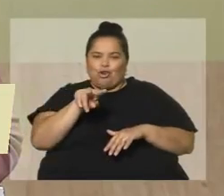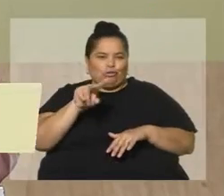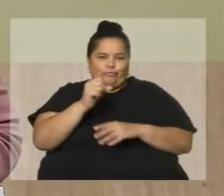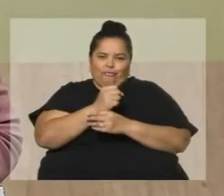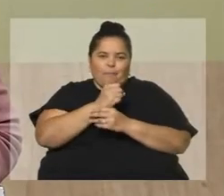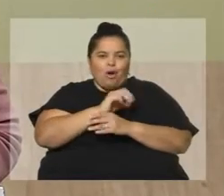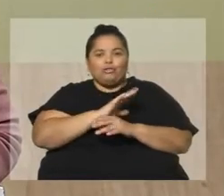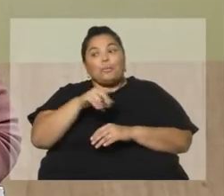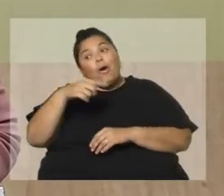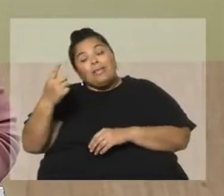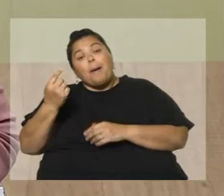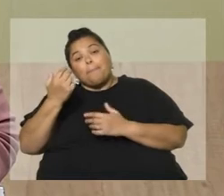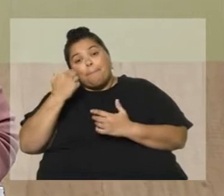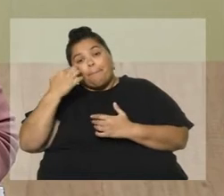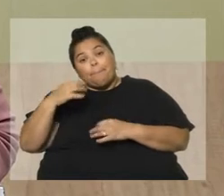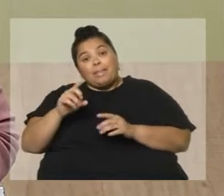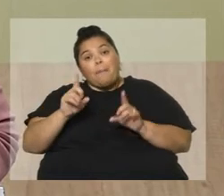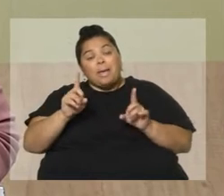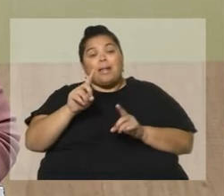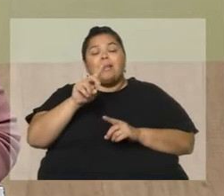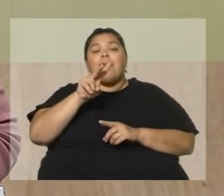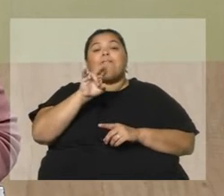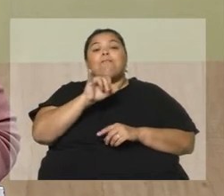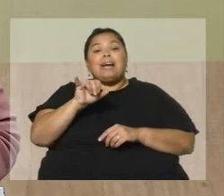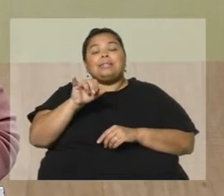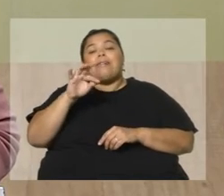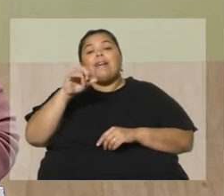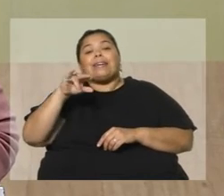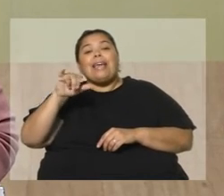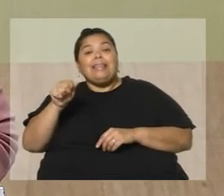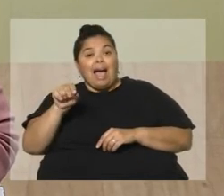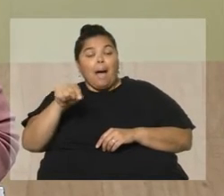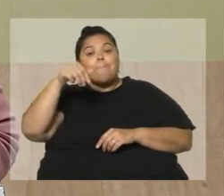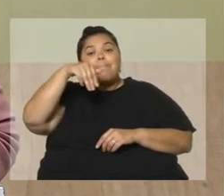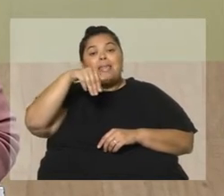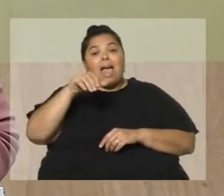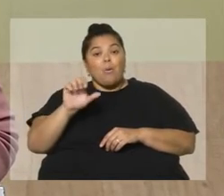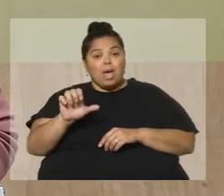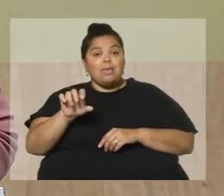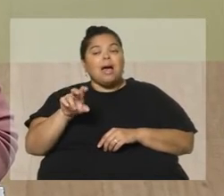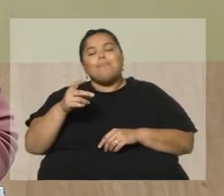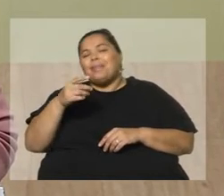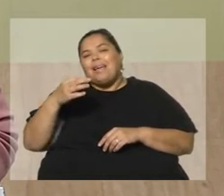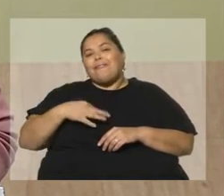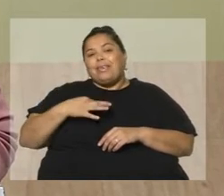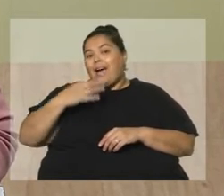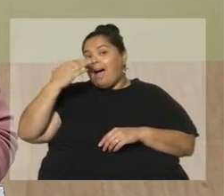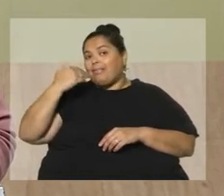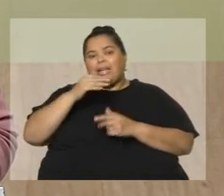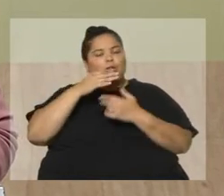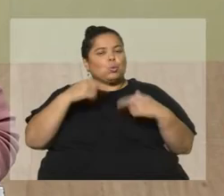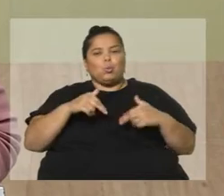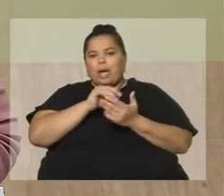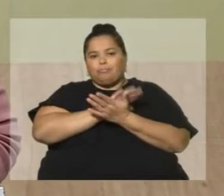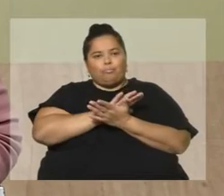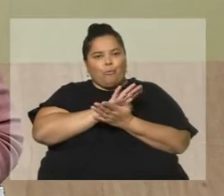Eso un poco quizás porque no publicó en vida el único libro que hay de su obra publicado, que es La Isla de los Cánticos, es